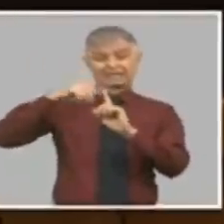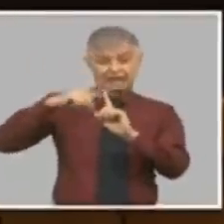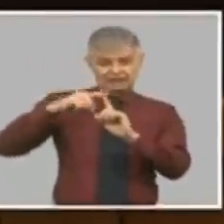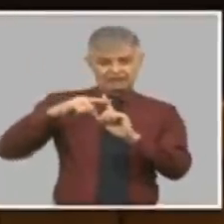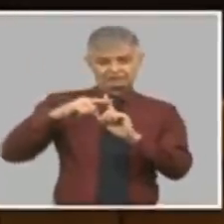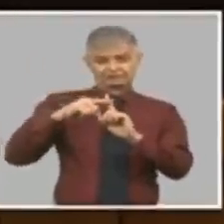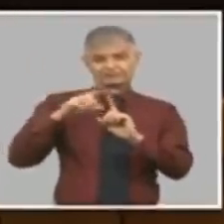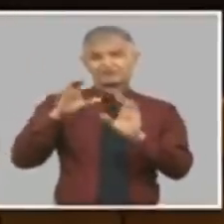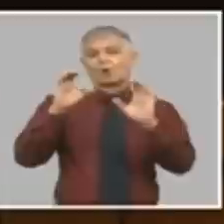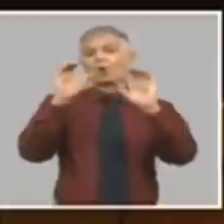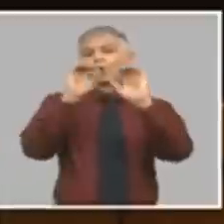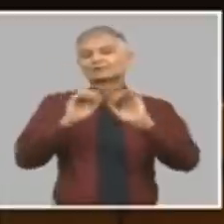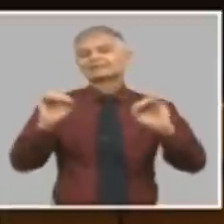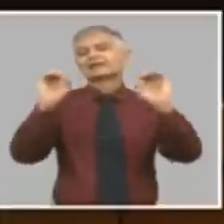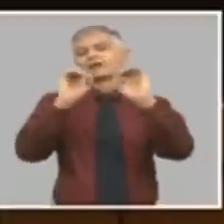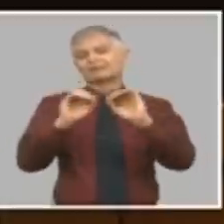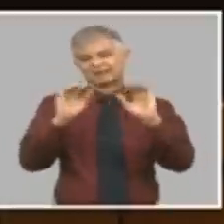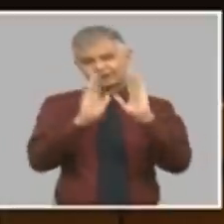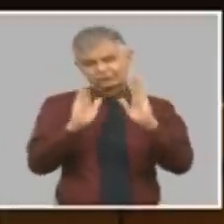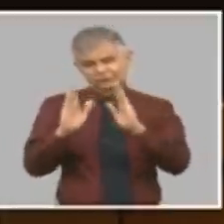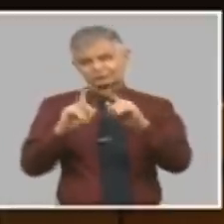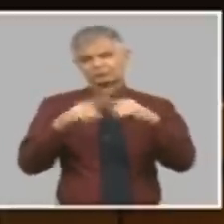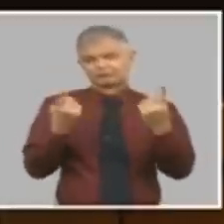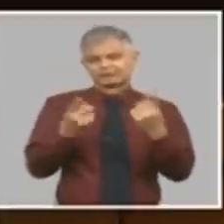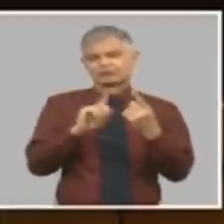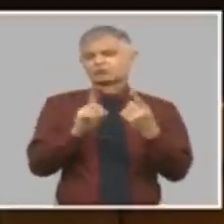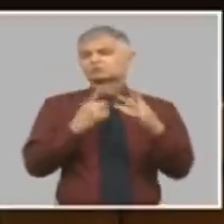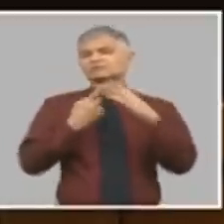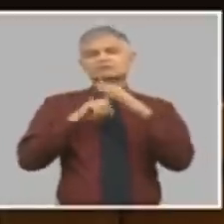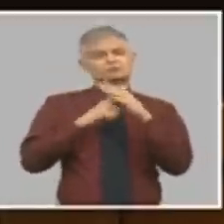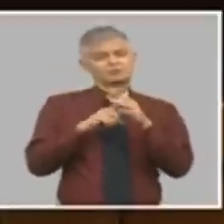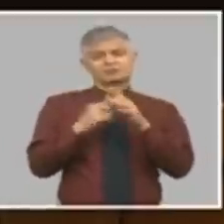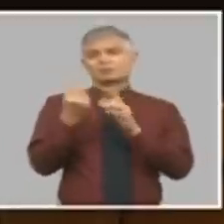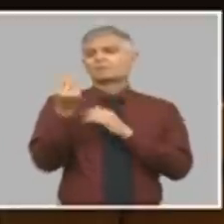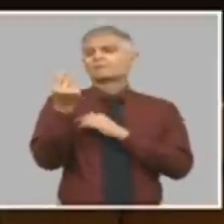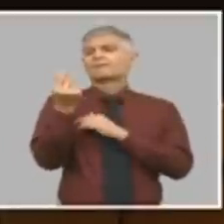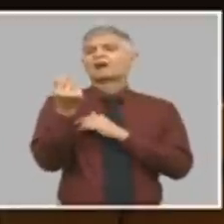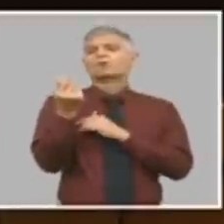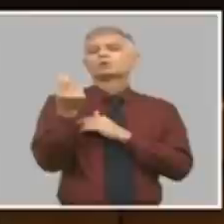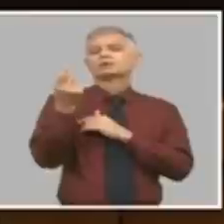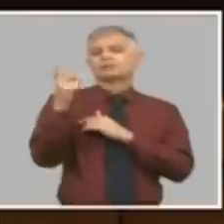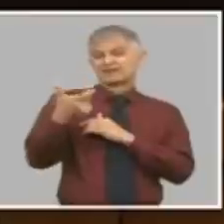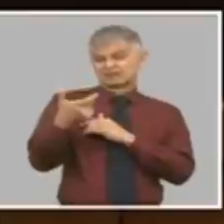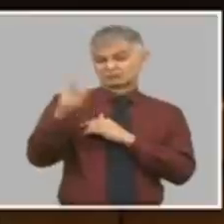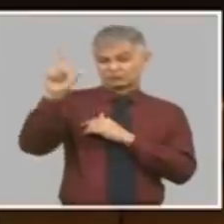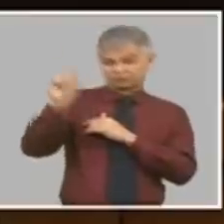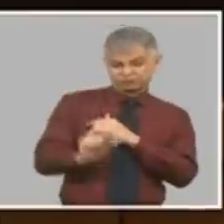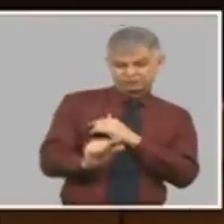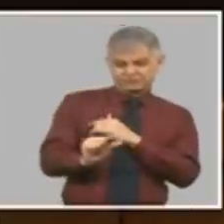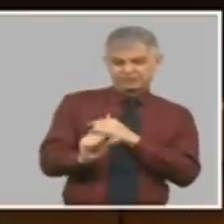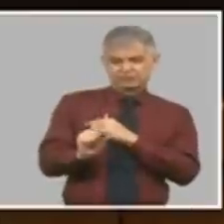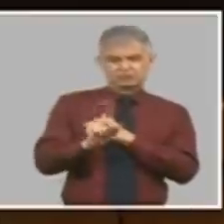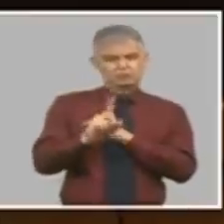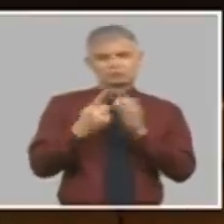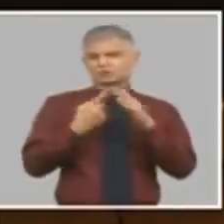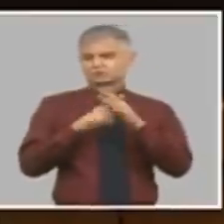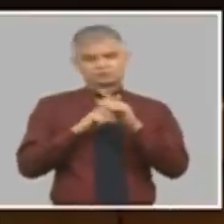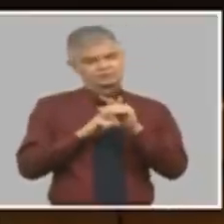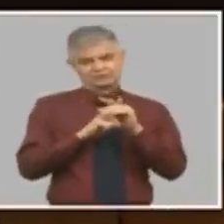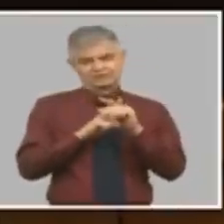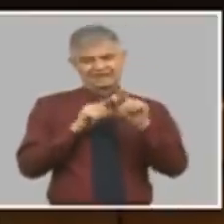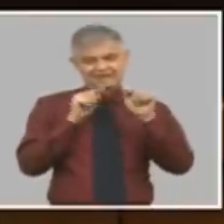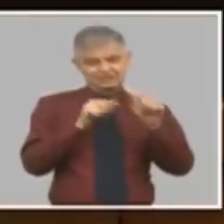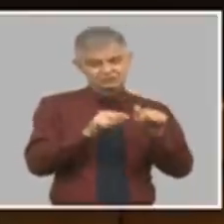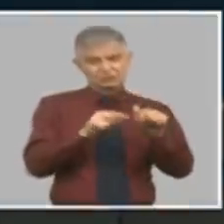usted no resuelve solo devaluando casi siempre las devaluaciones van acompañadas de procesos